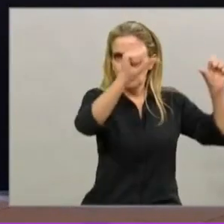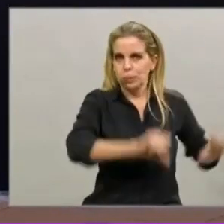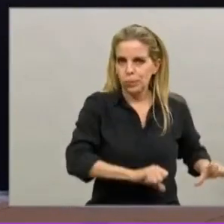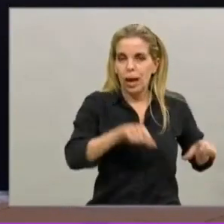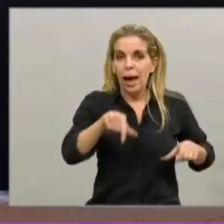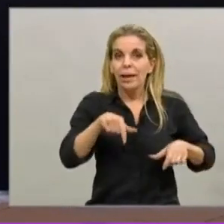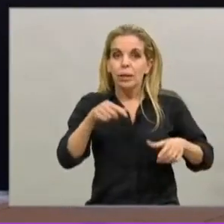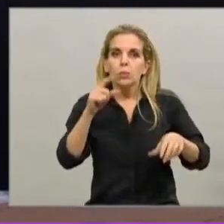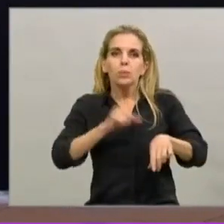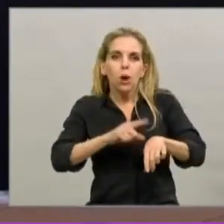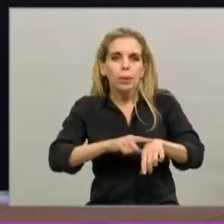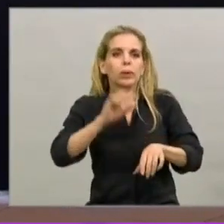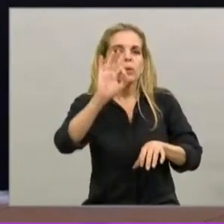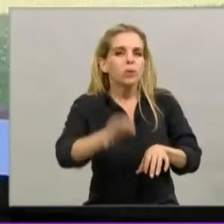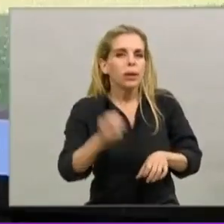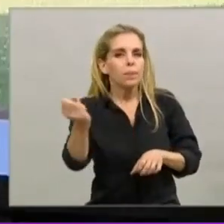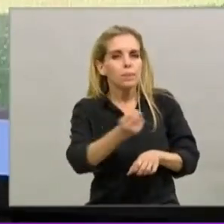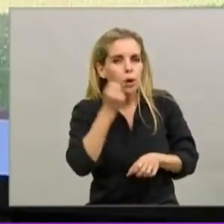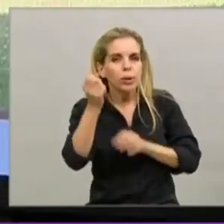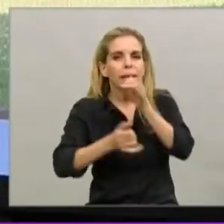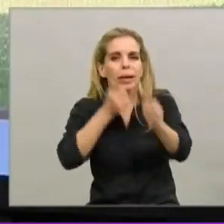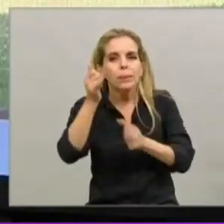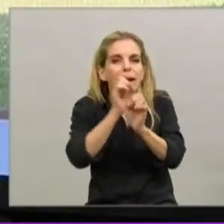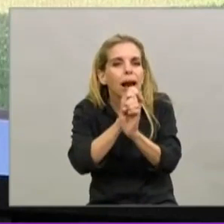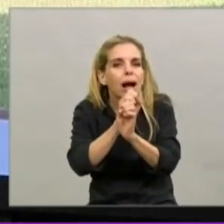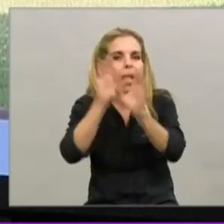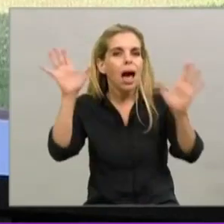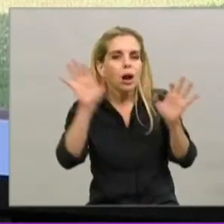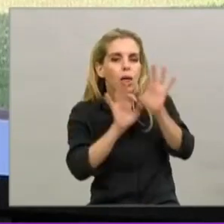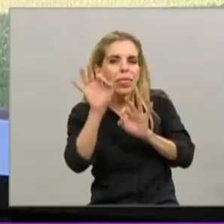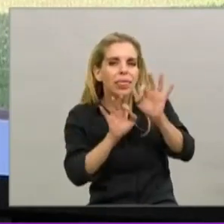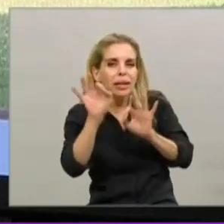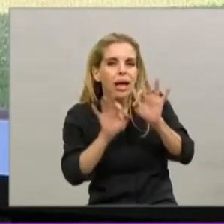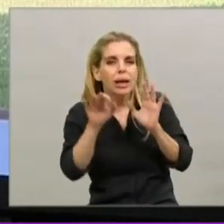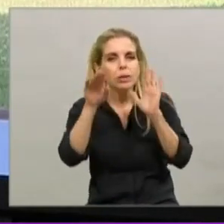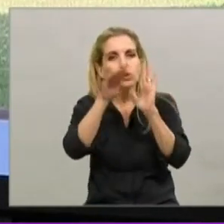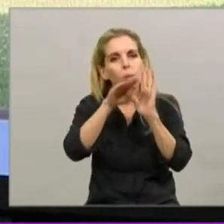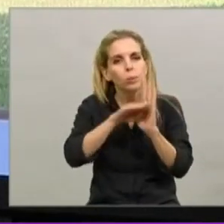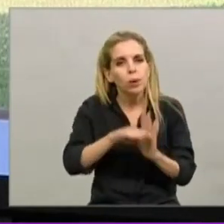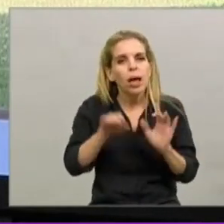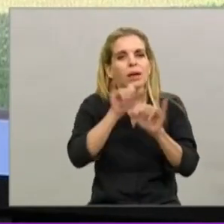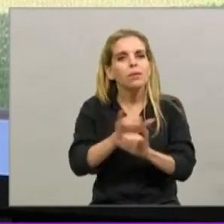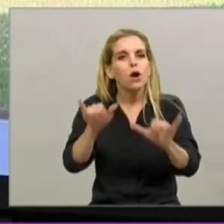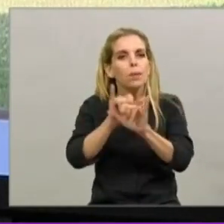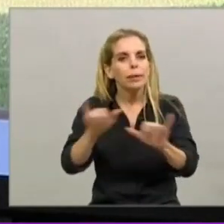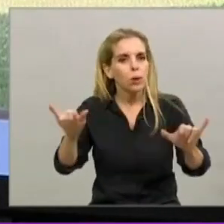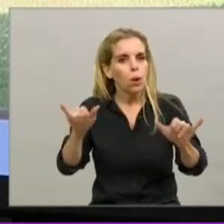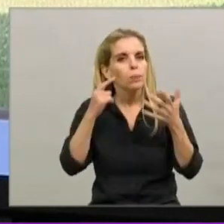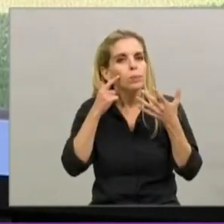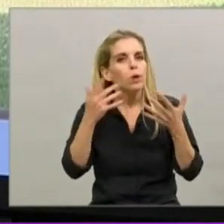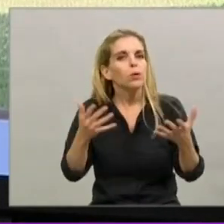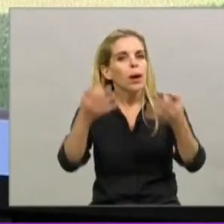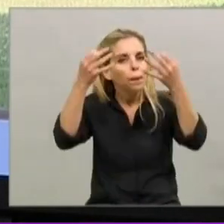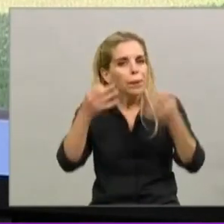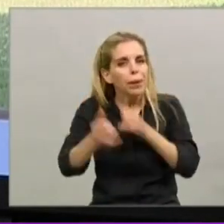importante ser muy precisos con los datos, explicarlos, ser transparentes y mostrar cómo cada dato y